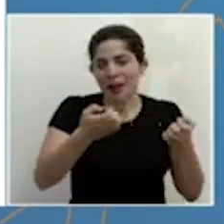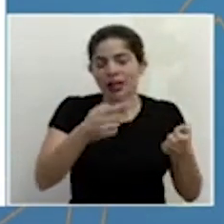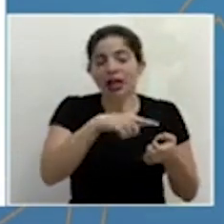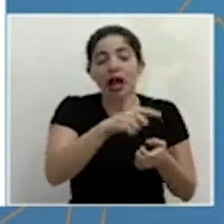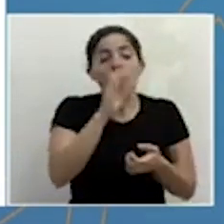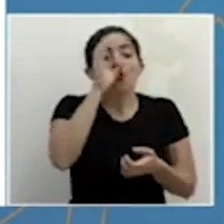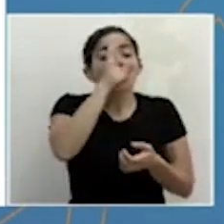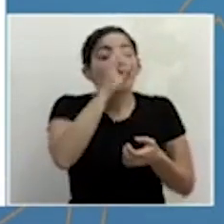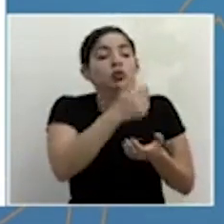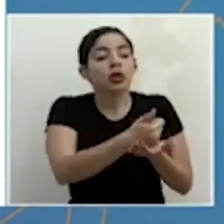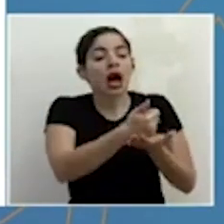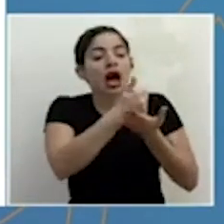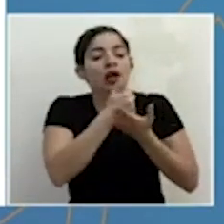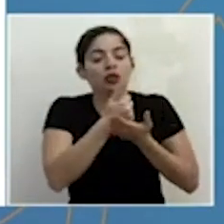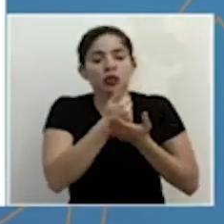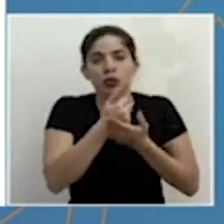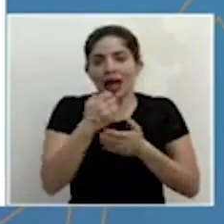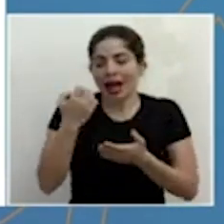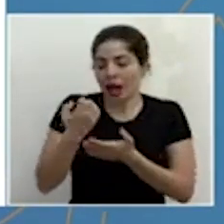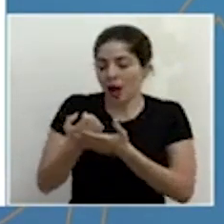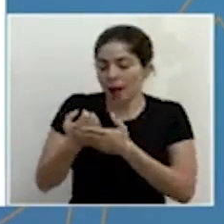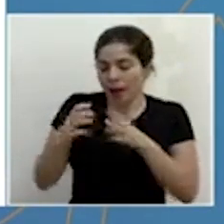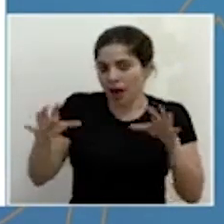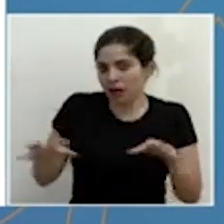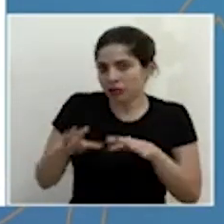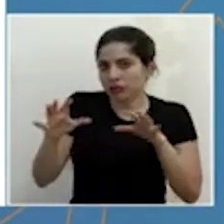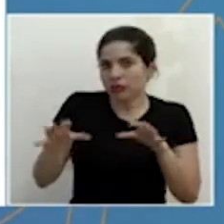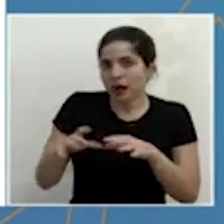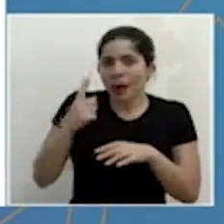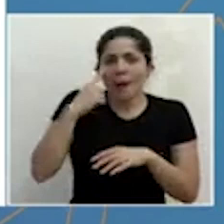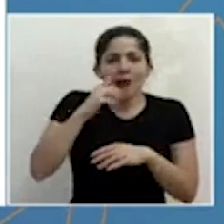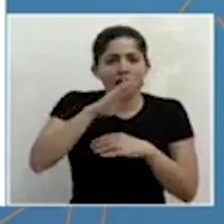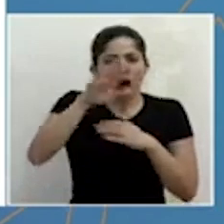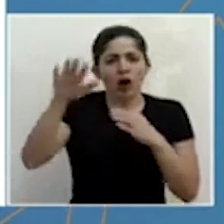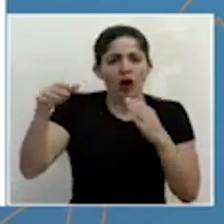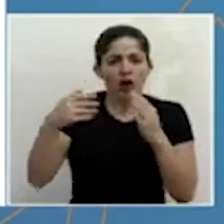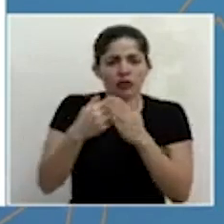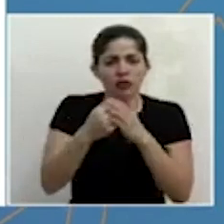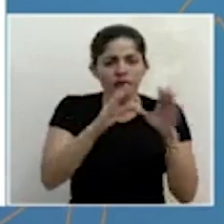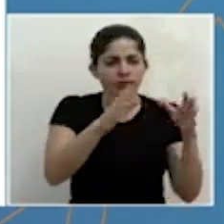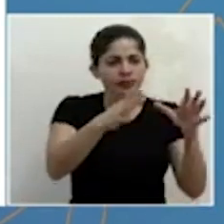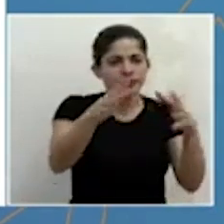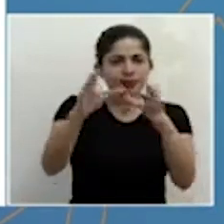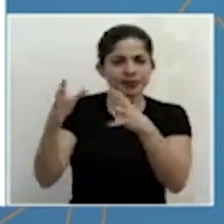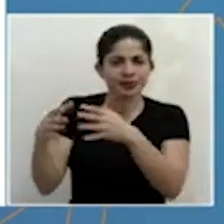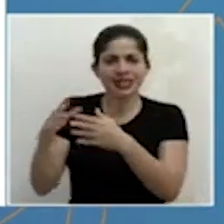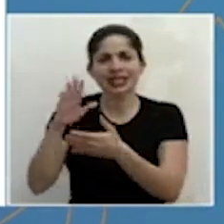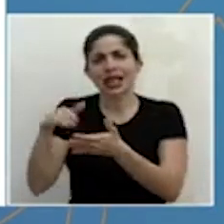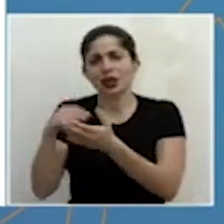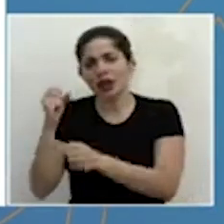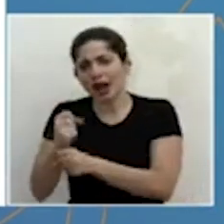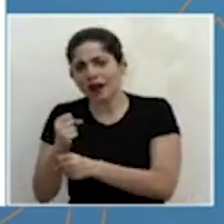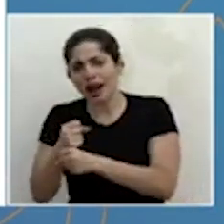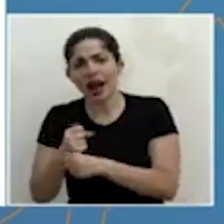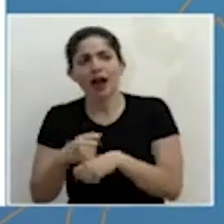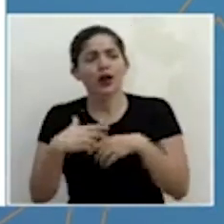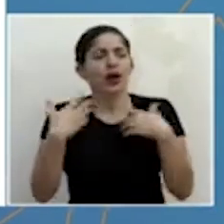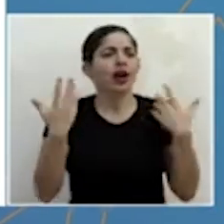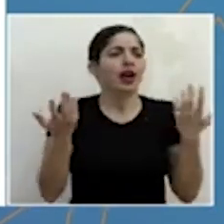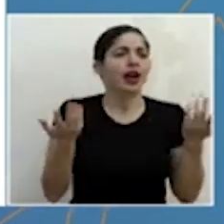facilitar la reactivación económica de todos los sectores de los centros de trabajo de